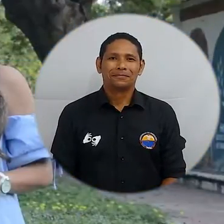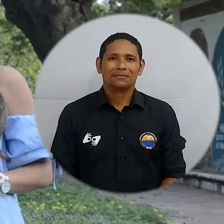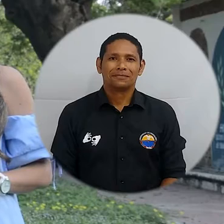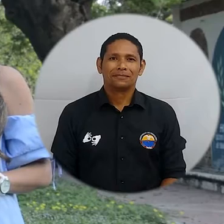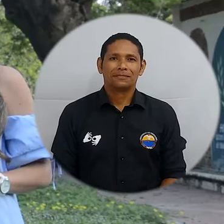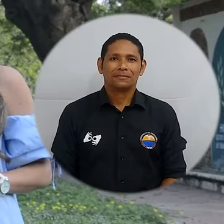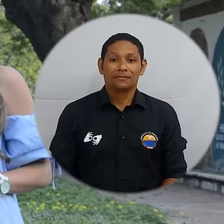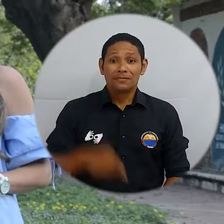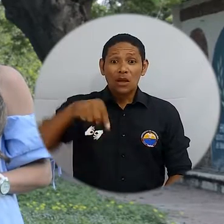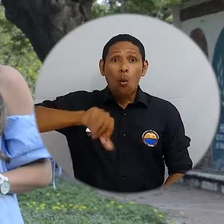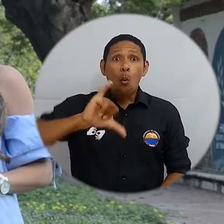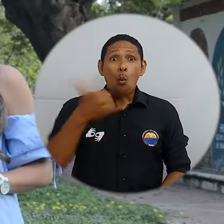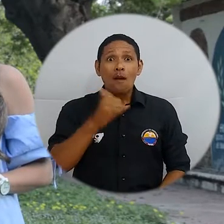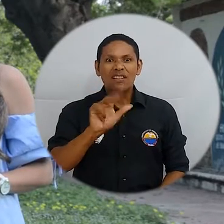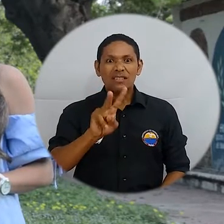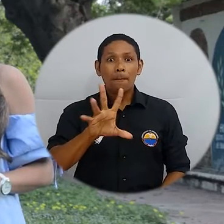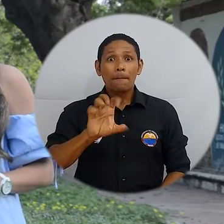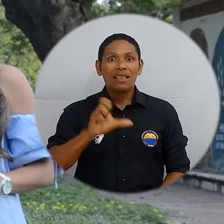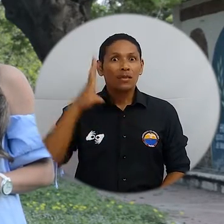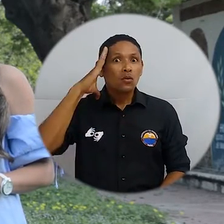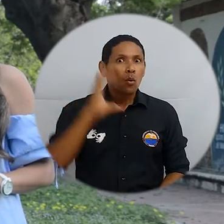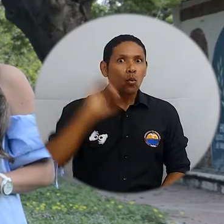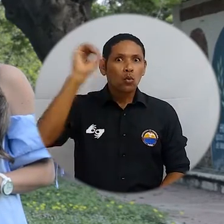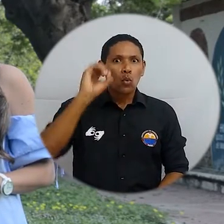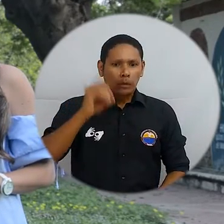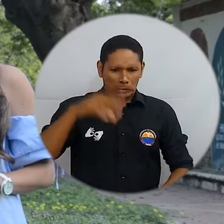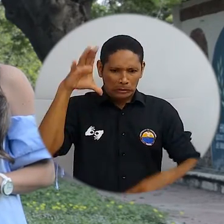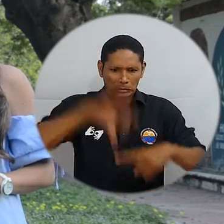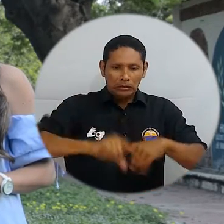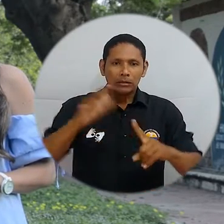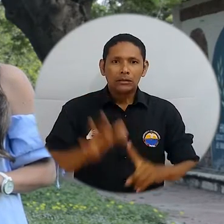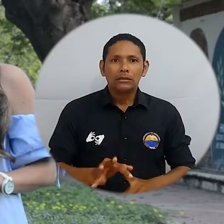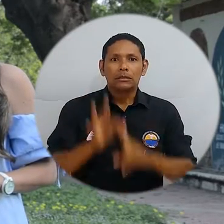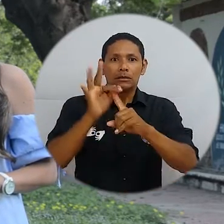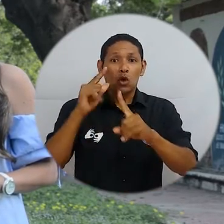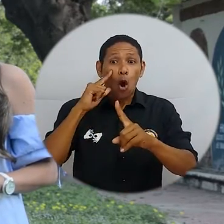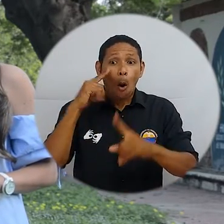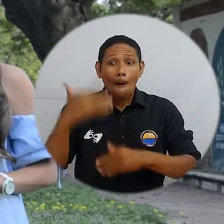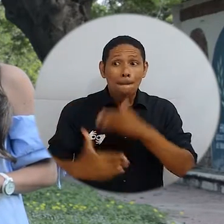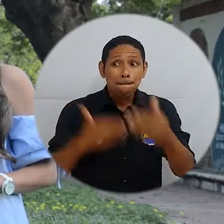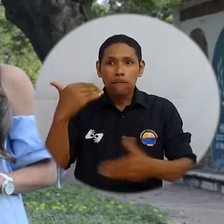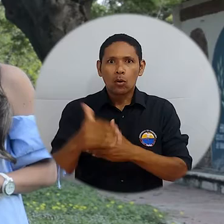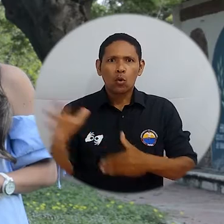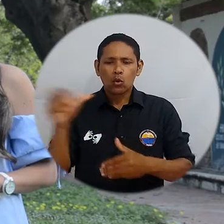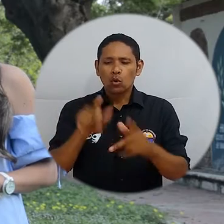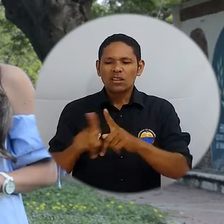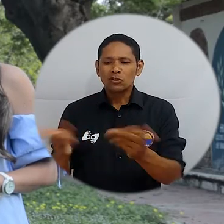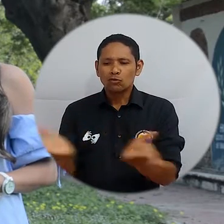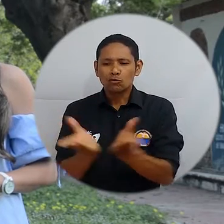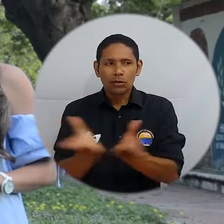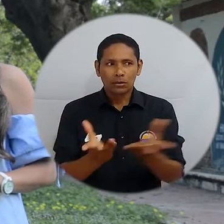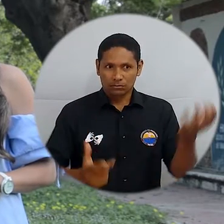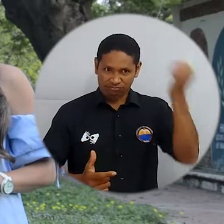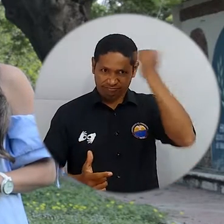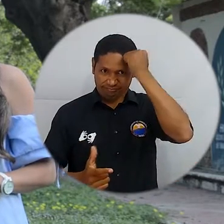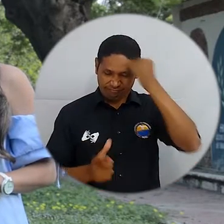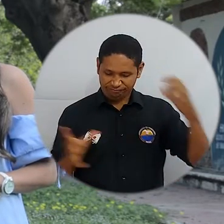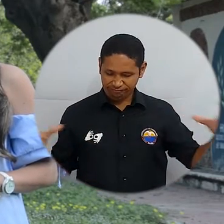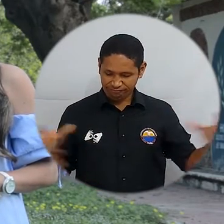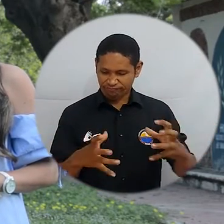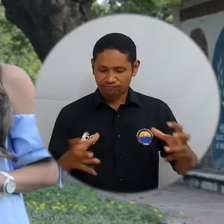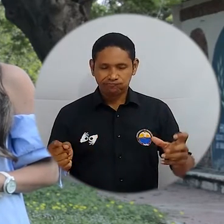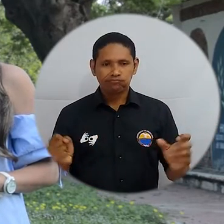Este jueves 29 de octubre es la cita para un trascendental proceso al que están convocados estudiantes y profesores de la